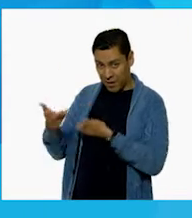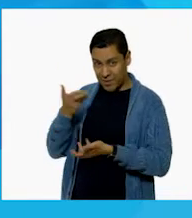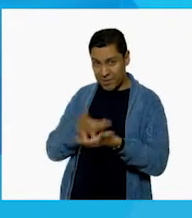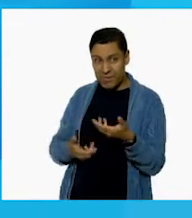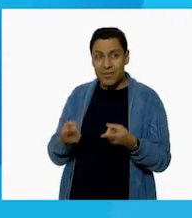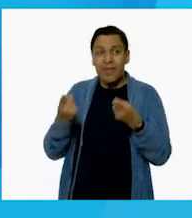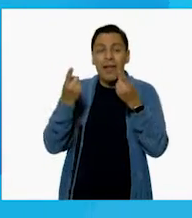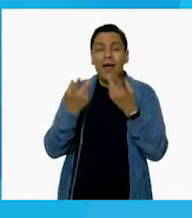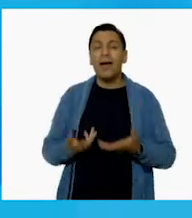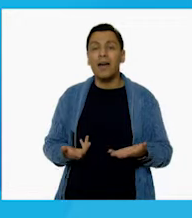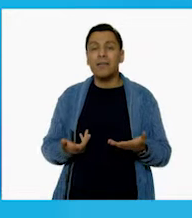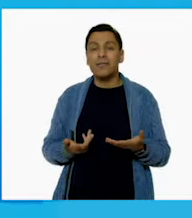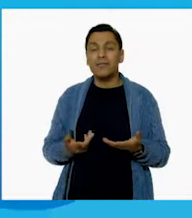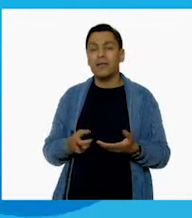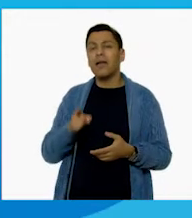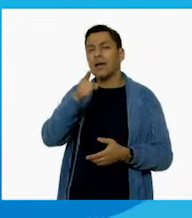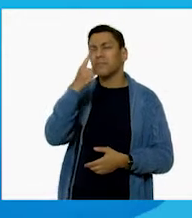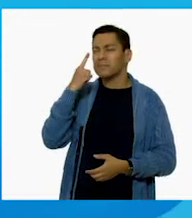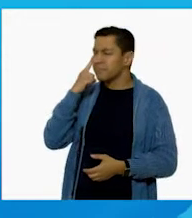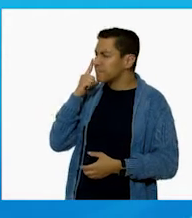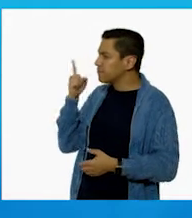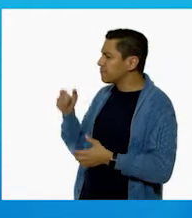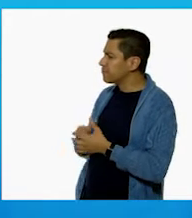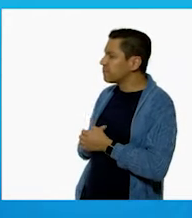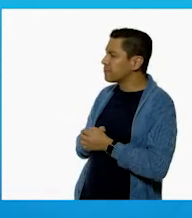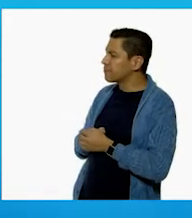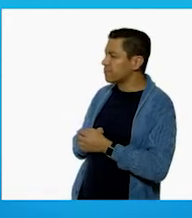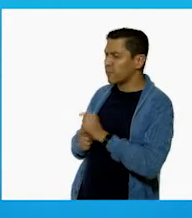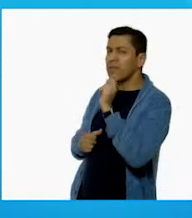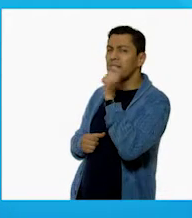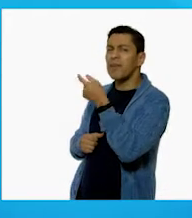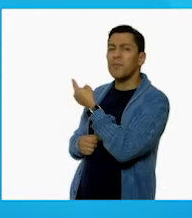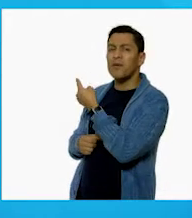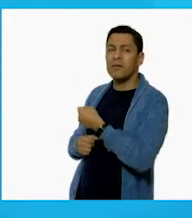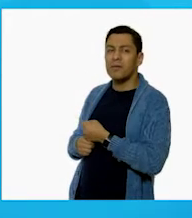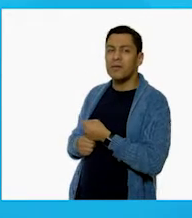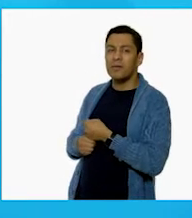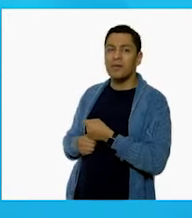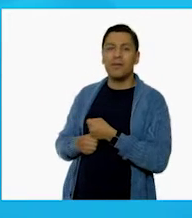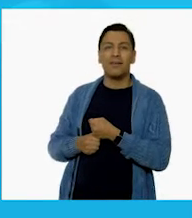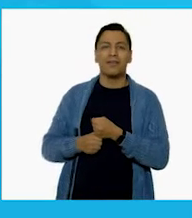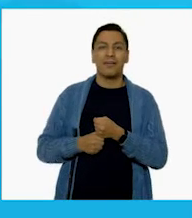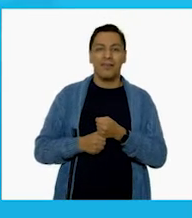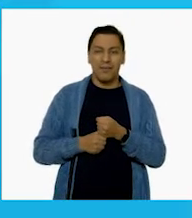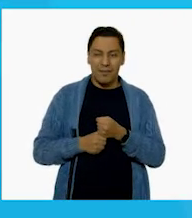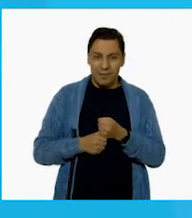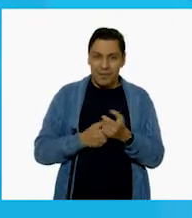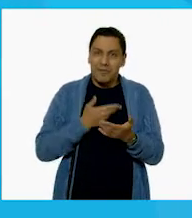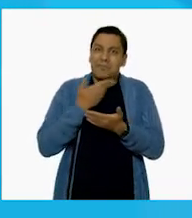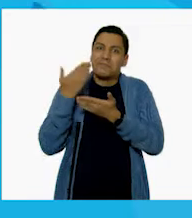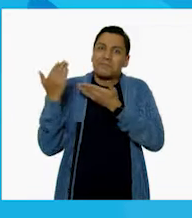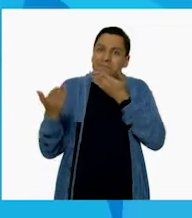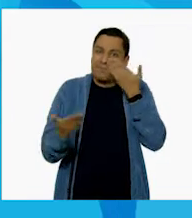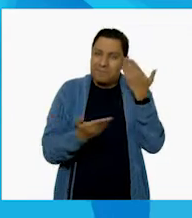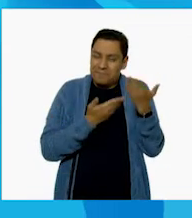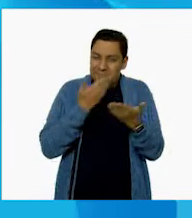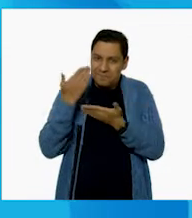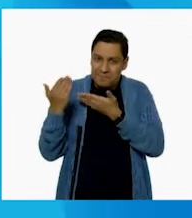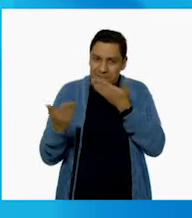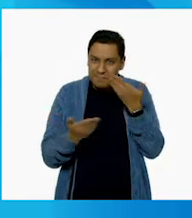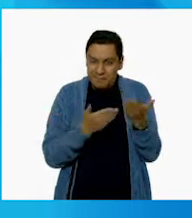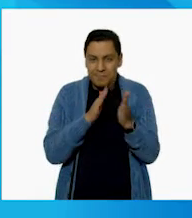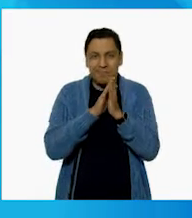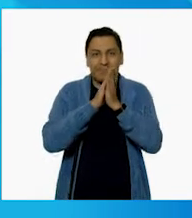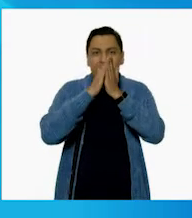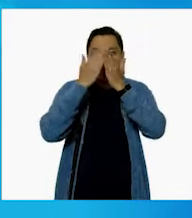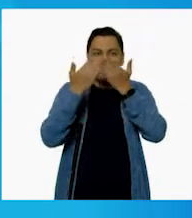una fotografía. A ver, fíjense bien qué es lo que ven. Ajá, pues en esta imagen creo que Miguel Aarón está viendo un